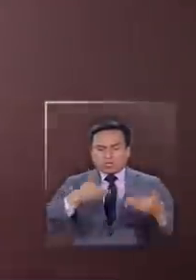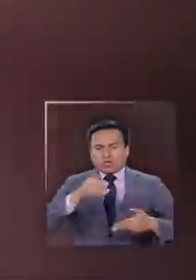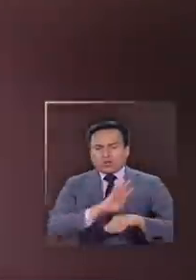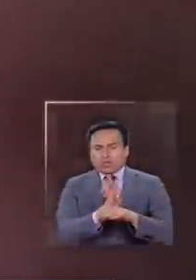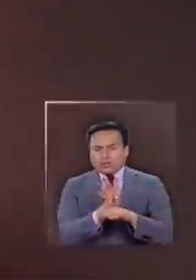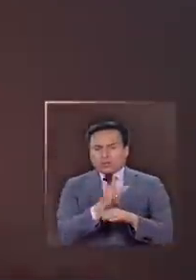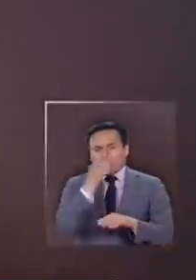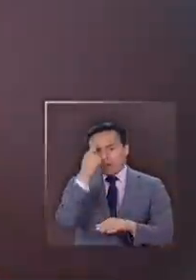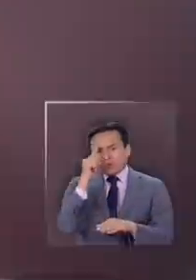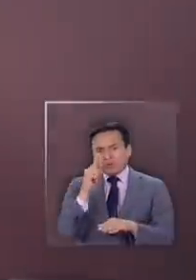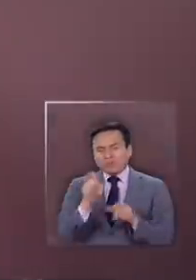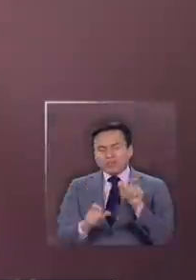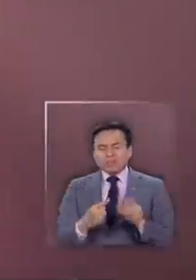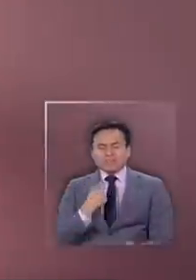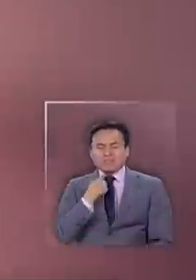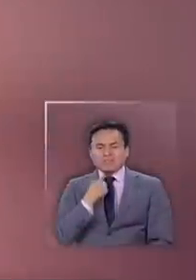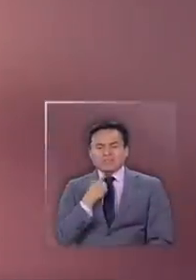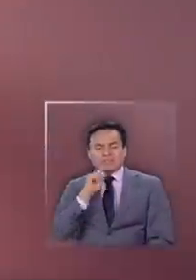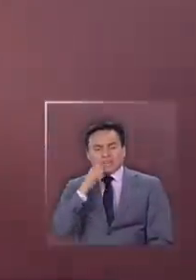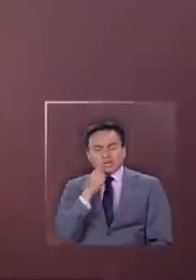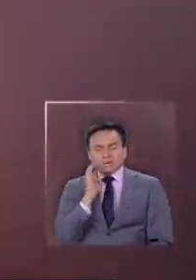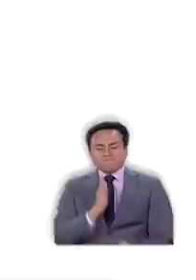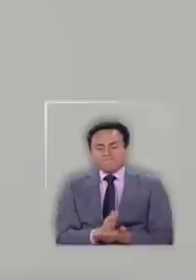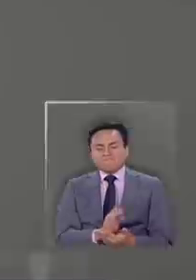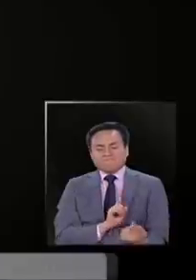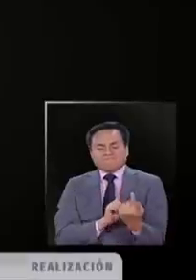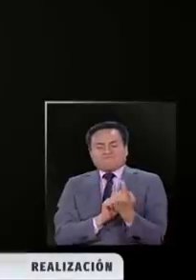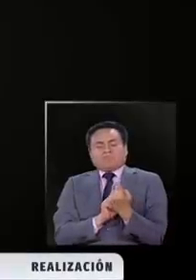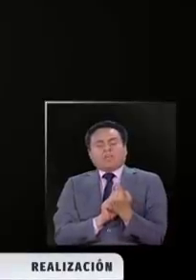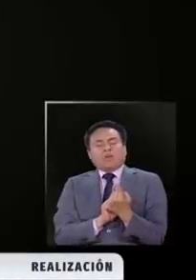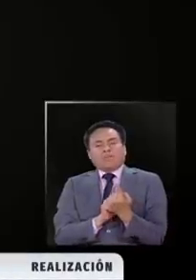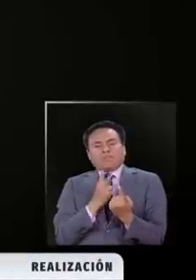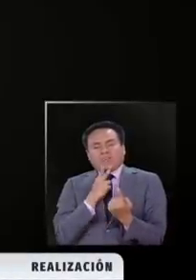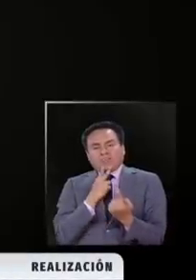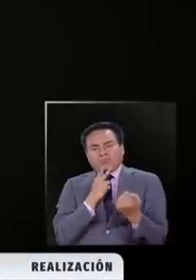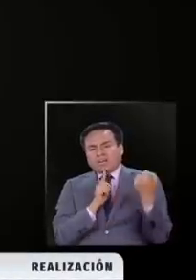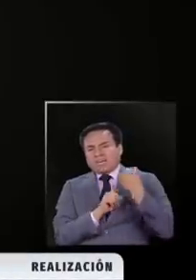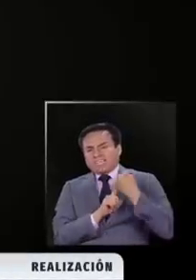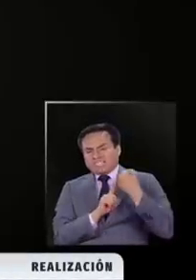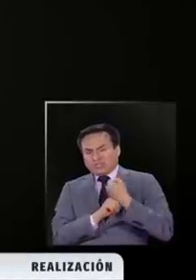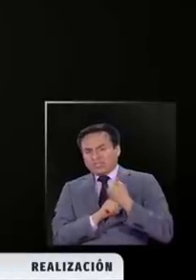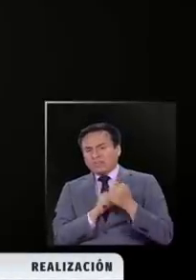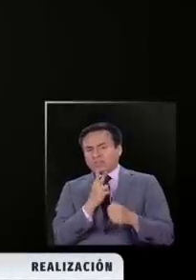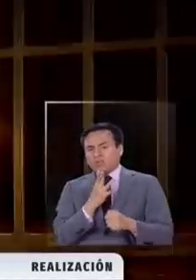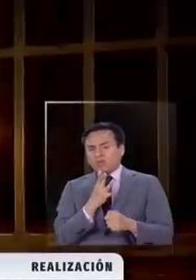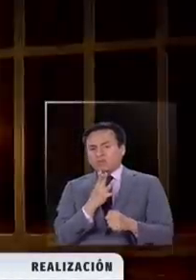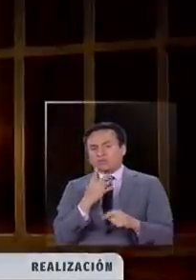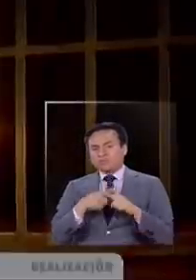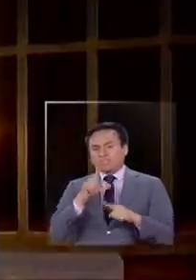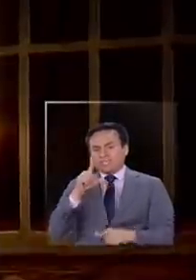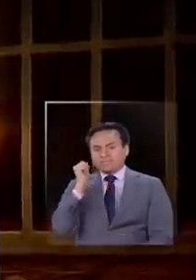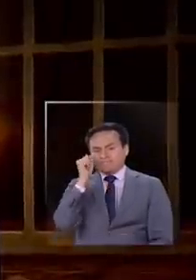coronavirus, pero donde muchas víctimas están prácticamente obligadas a seguir conviviendo con sus agresores. 24-7.